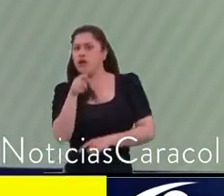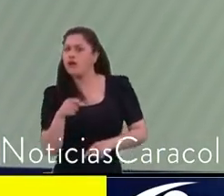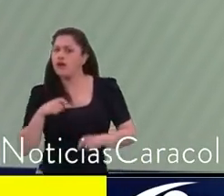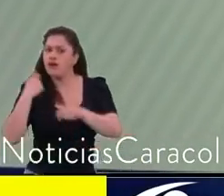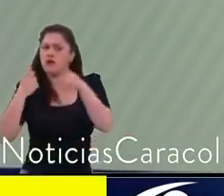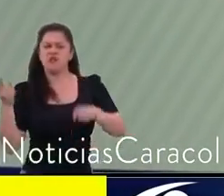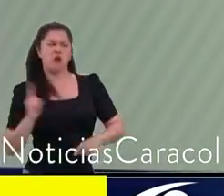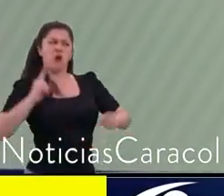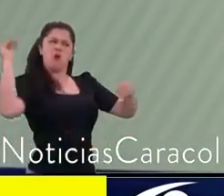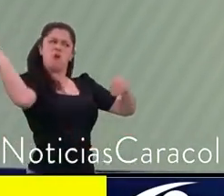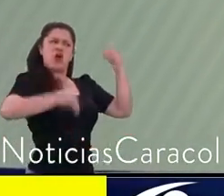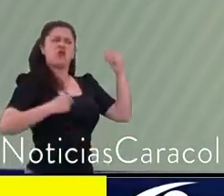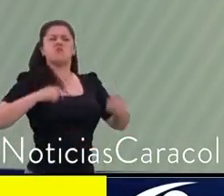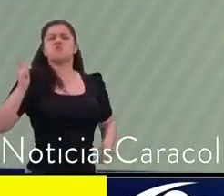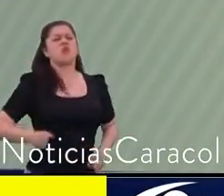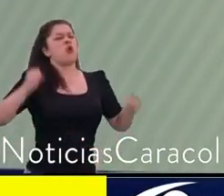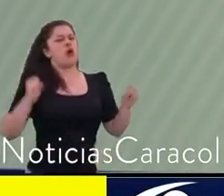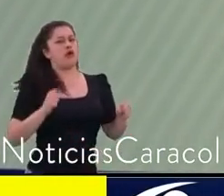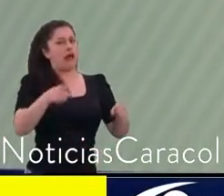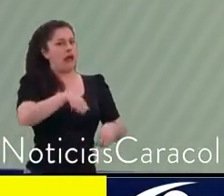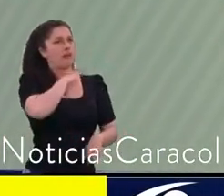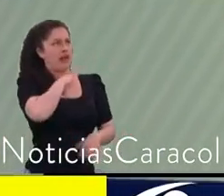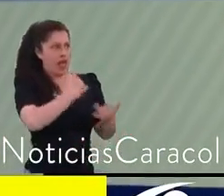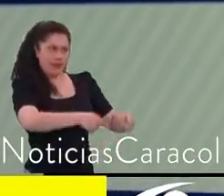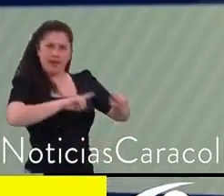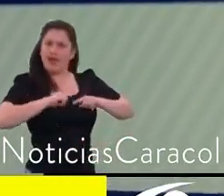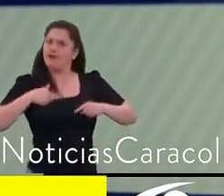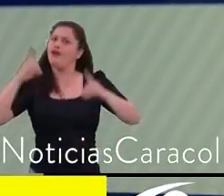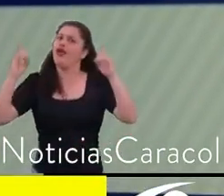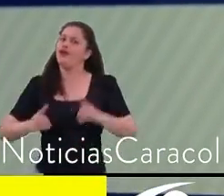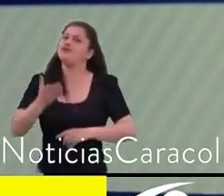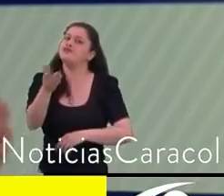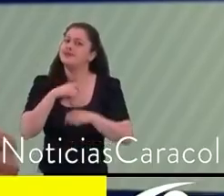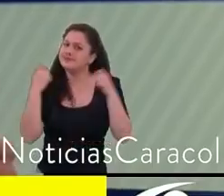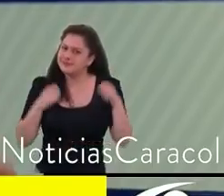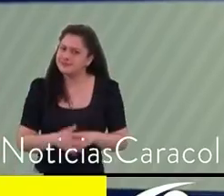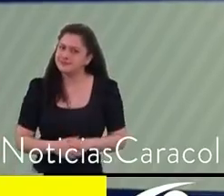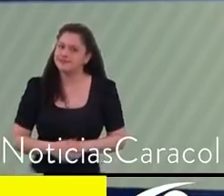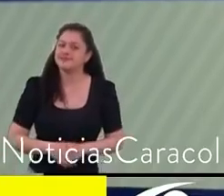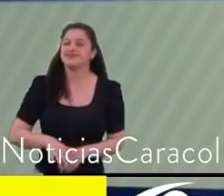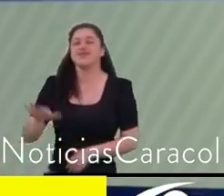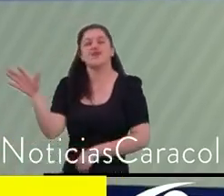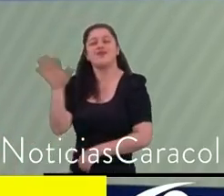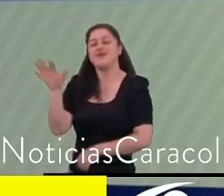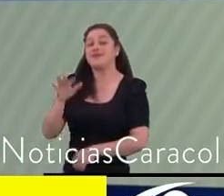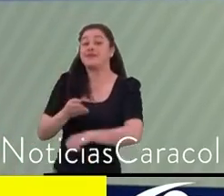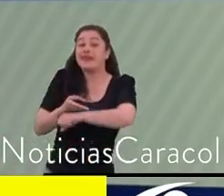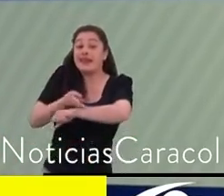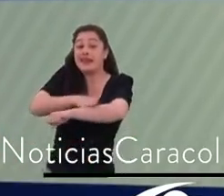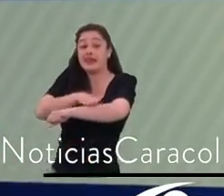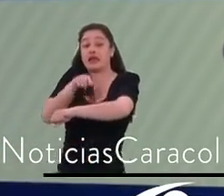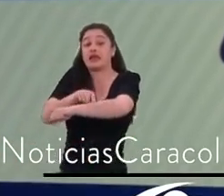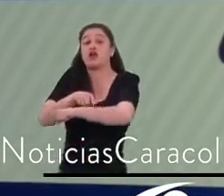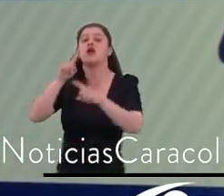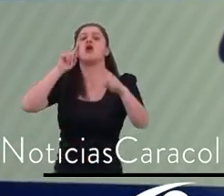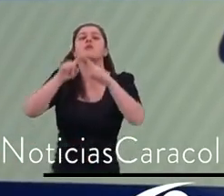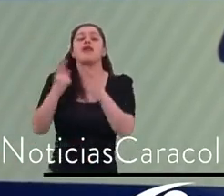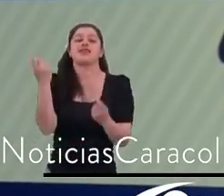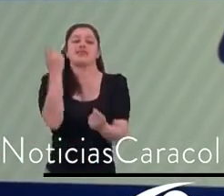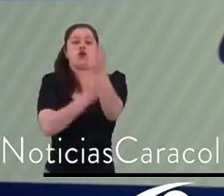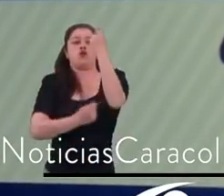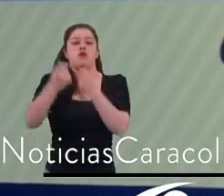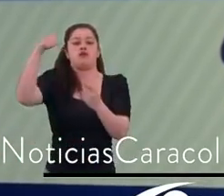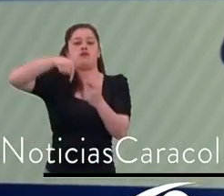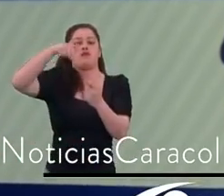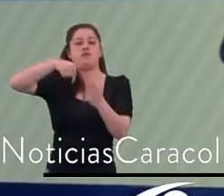El alcalde Peñalosa no le pedía cargas a los constructores, que los constructores puedan hacer negocio a costillas de la gente, pero que no paguen espacio público, que no paguen vivienda